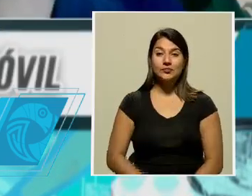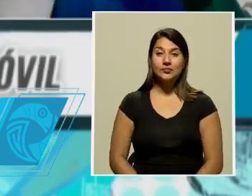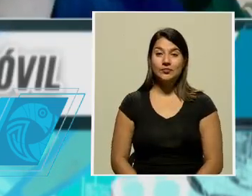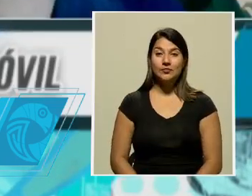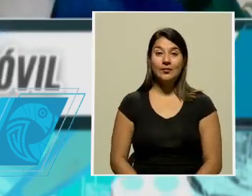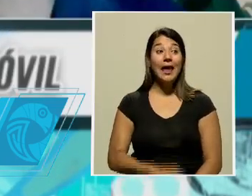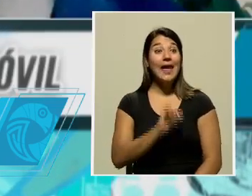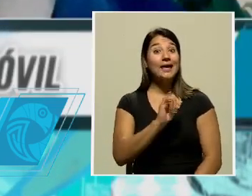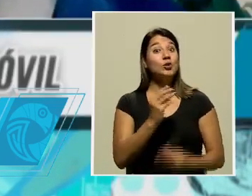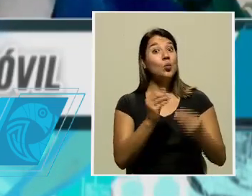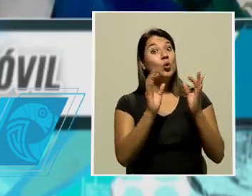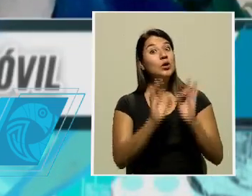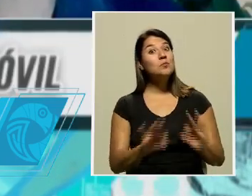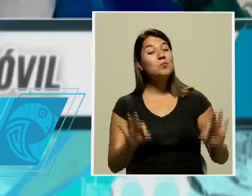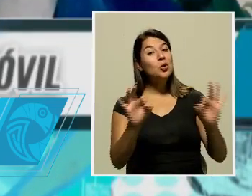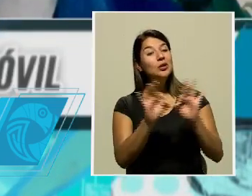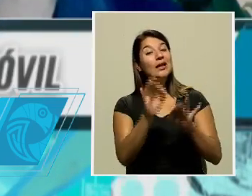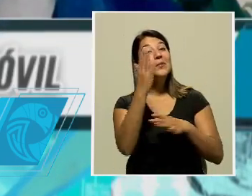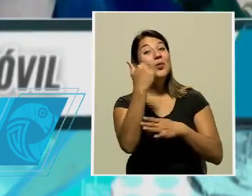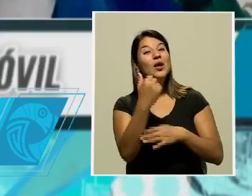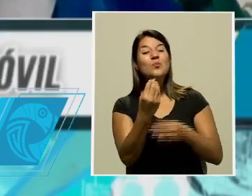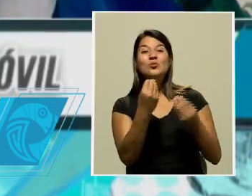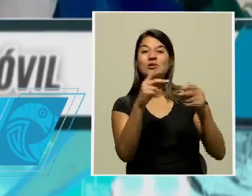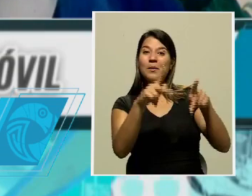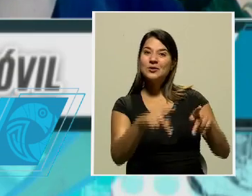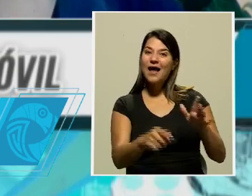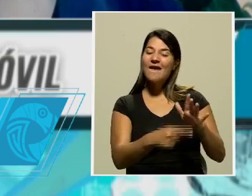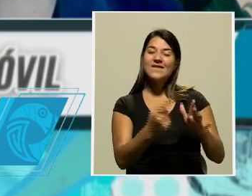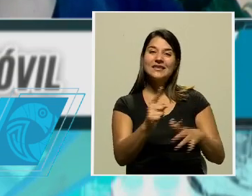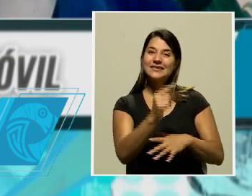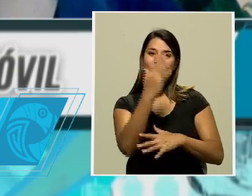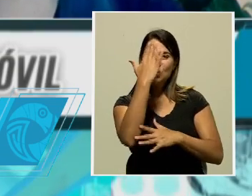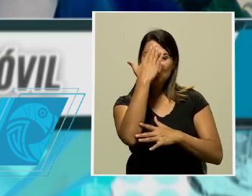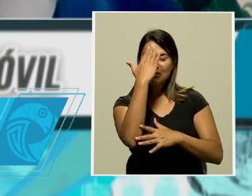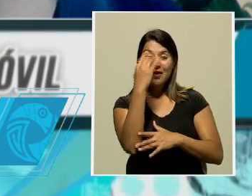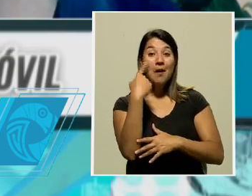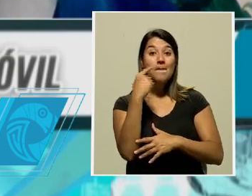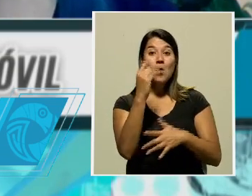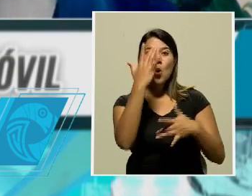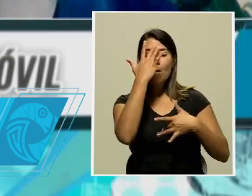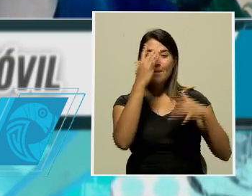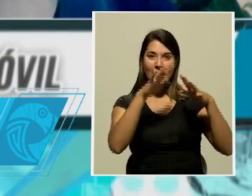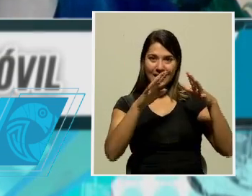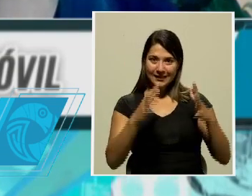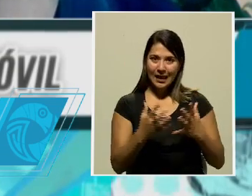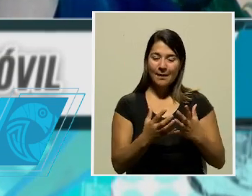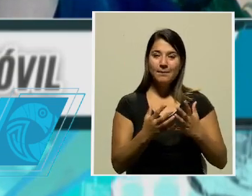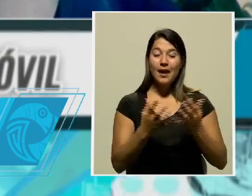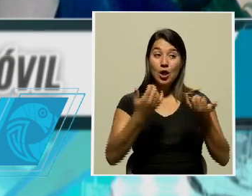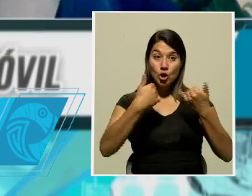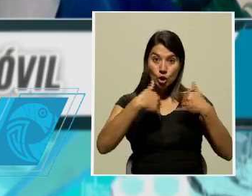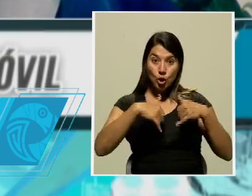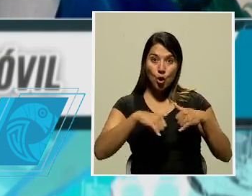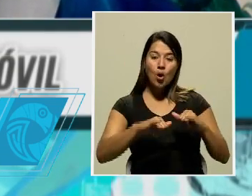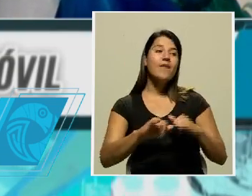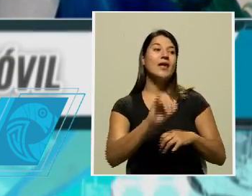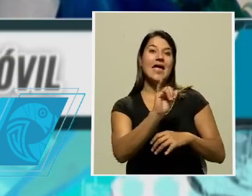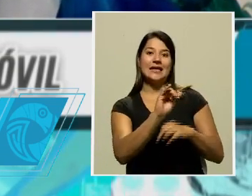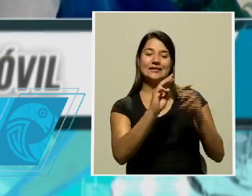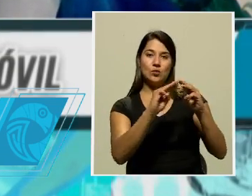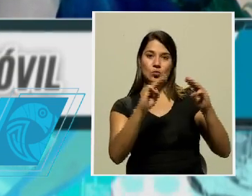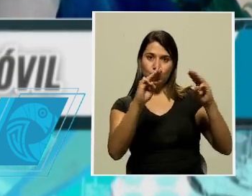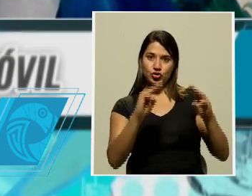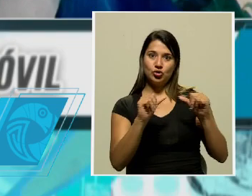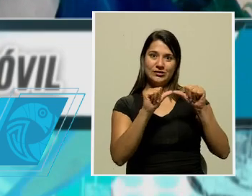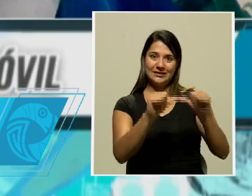Eso es muy importante porque muchas personas desconocen que debido a la pandemia todavía este tipo de museos